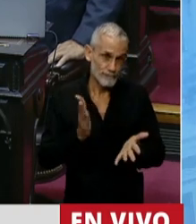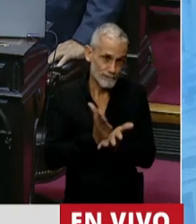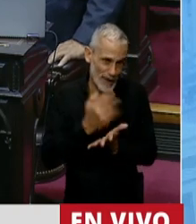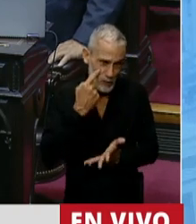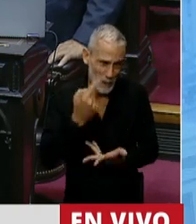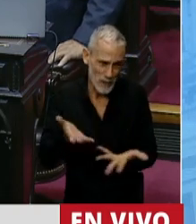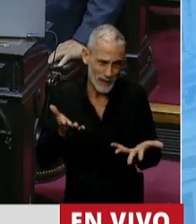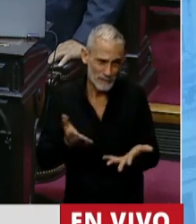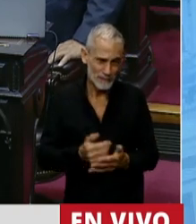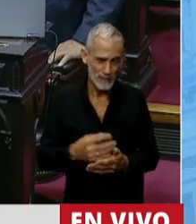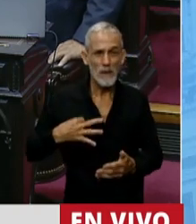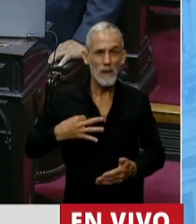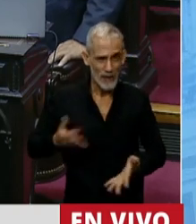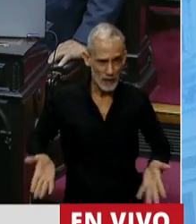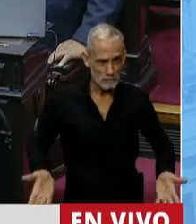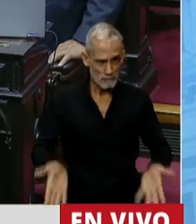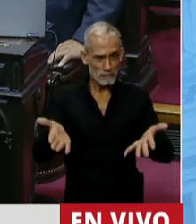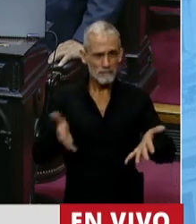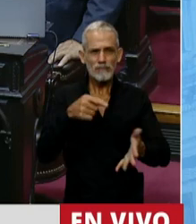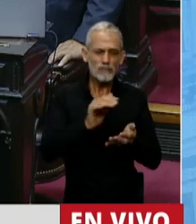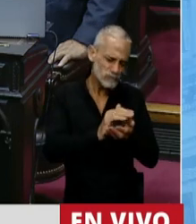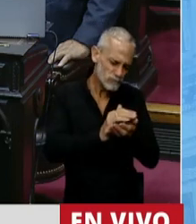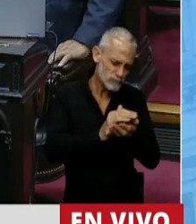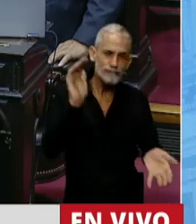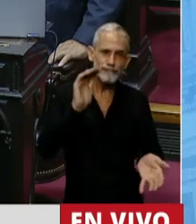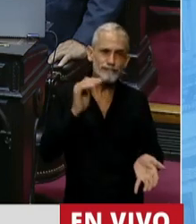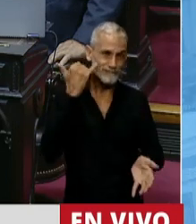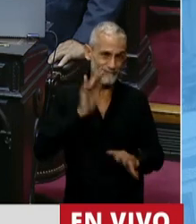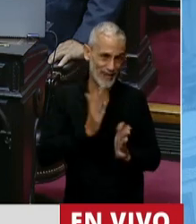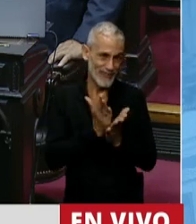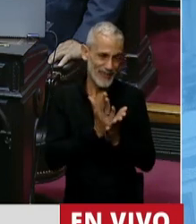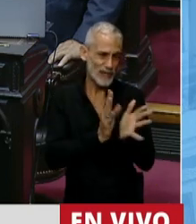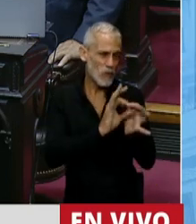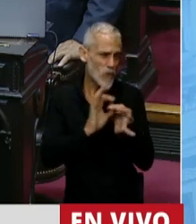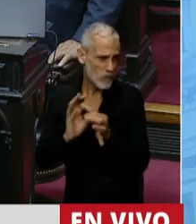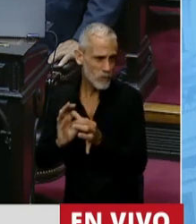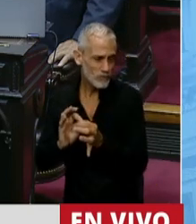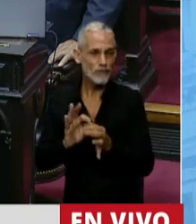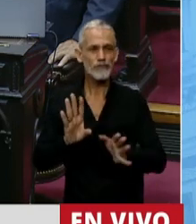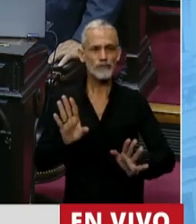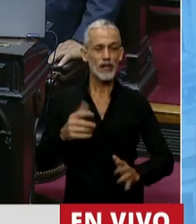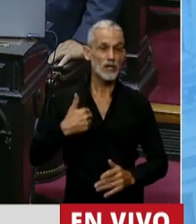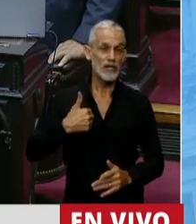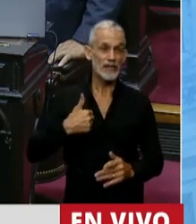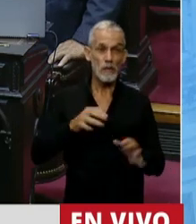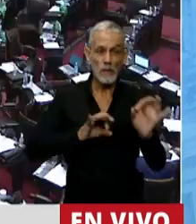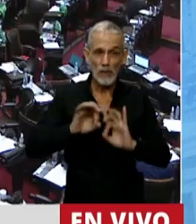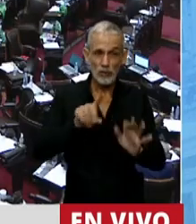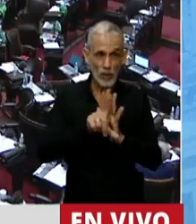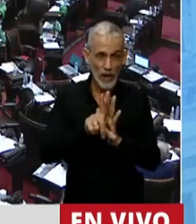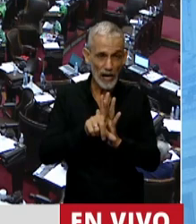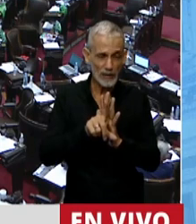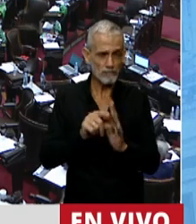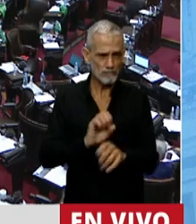vivir, es a la vida. Y de ahí procede el resto de los derechos. Señor presidente, este es un proyecto que nos